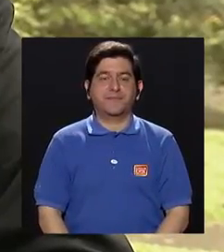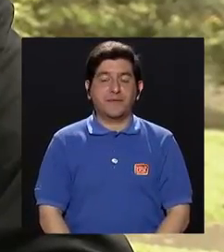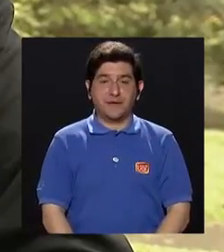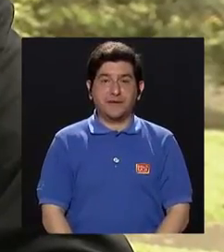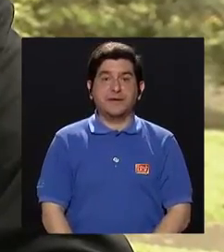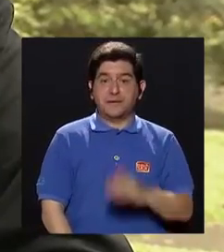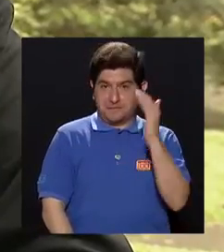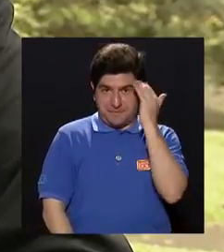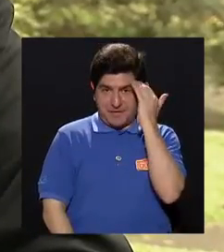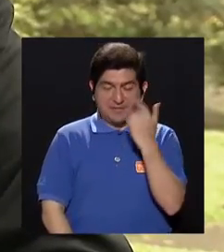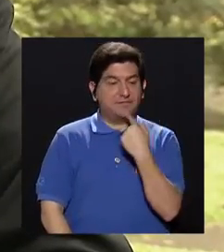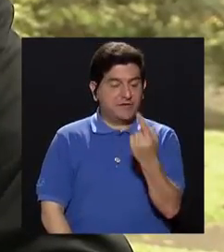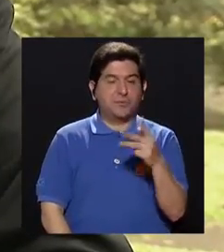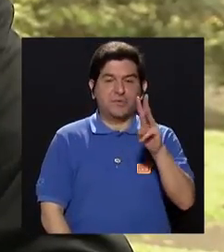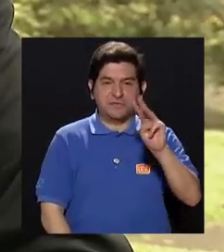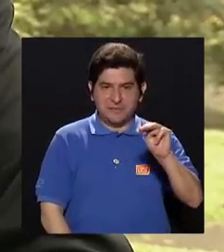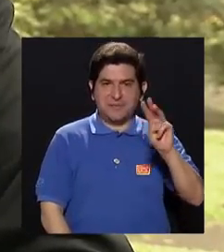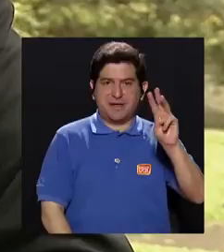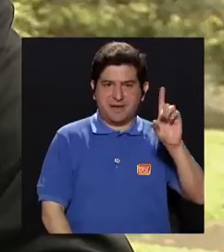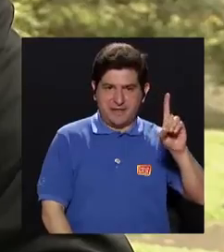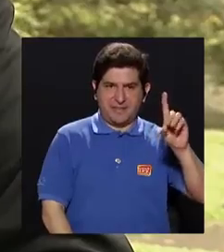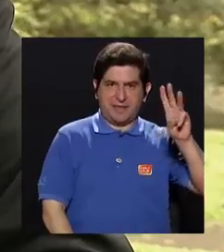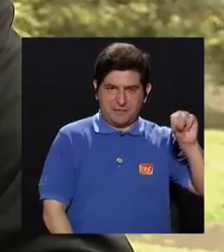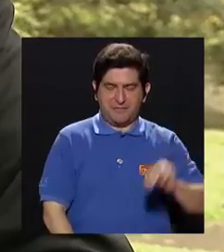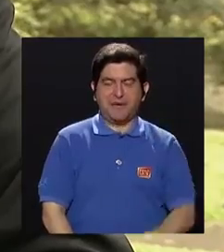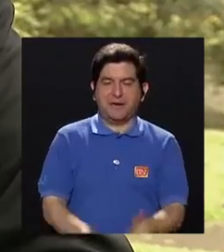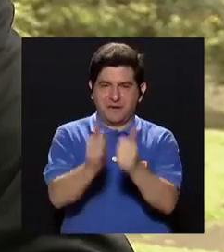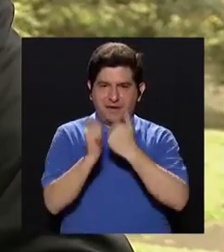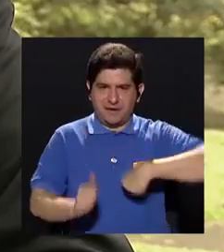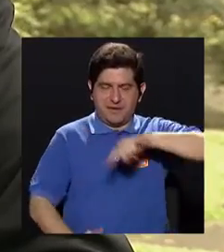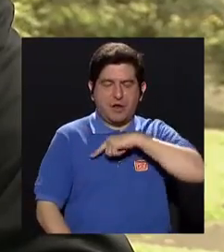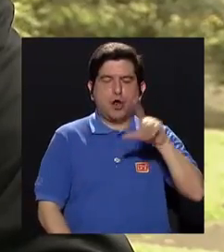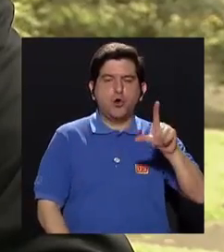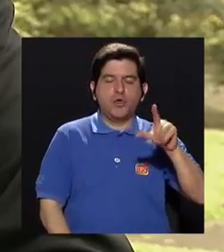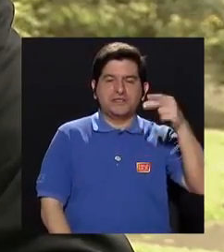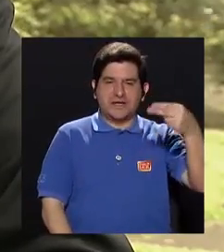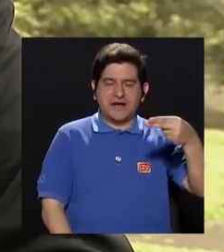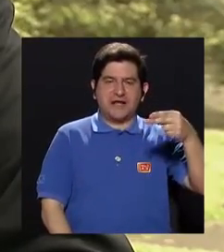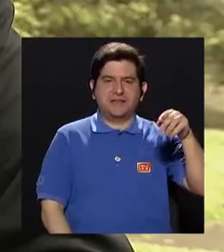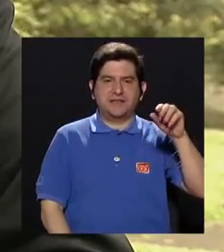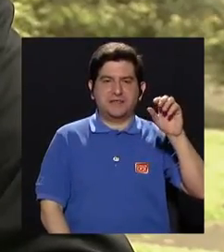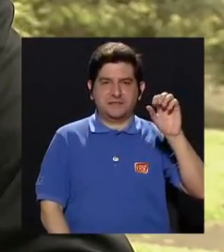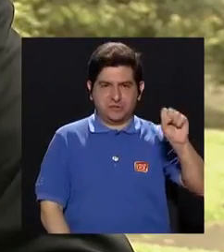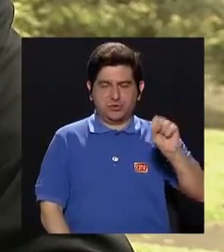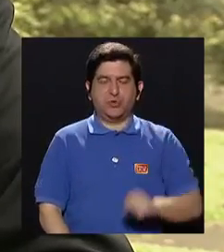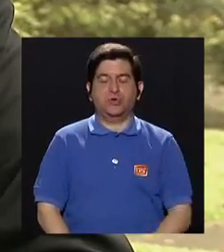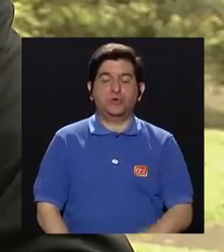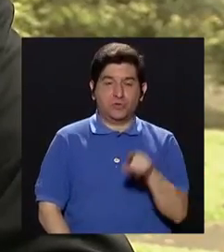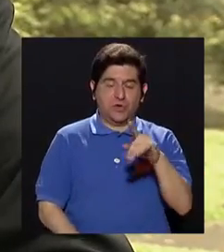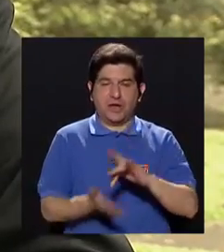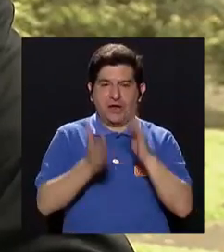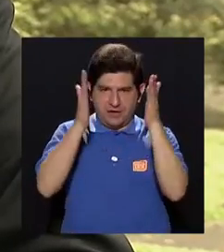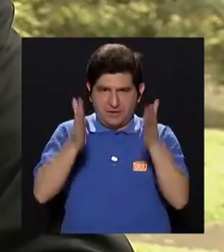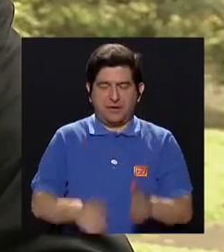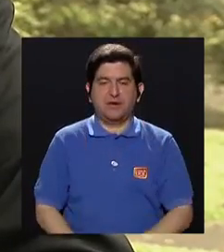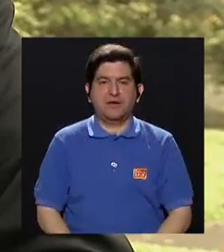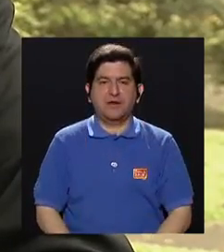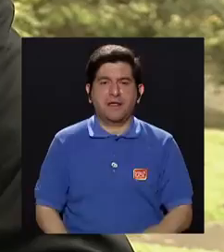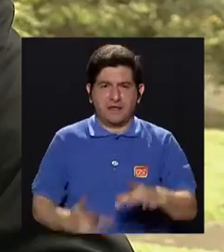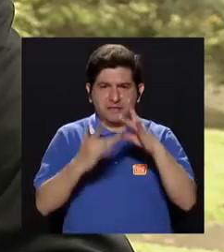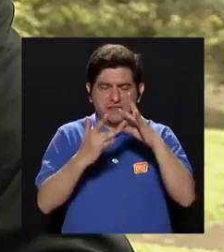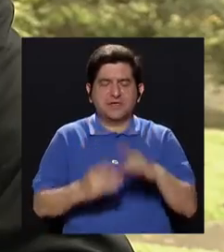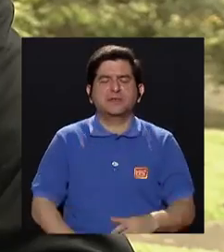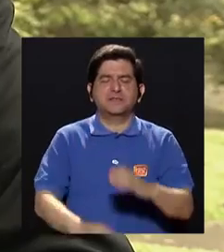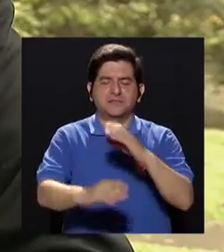es, para que podamos conocer, como les dice María del Mar, de este tema, nos acompaña el señor Luis Hernández Soto, el es farmacéutico, máster en cuidados